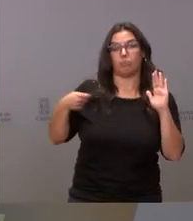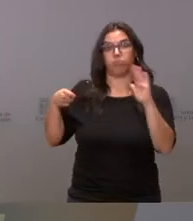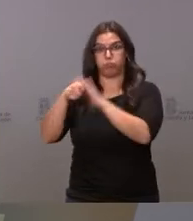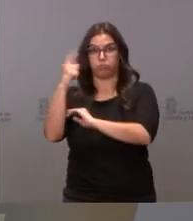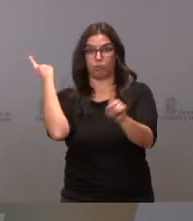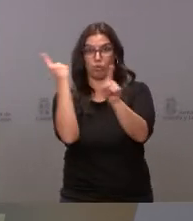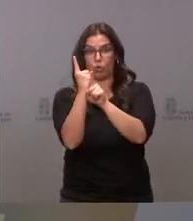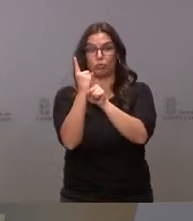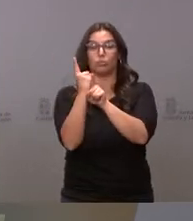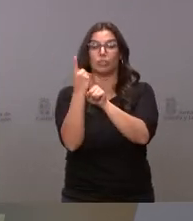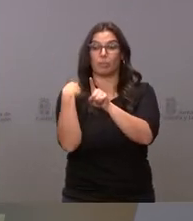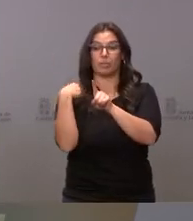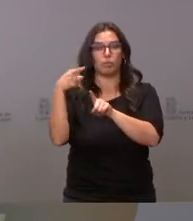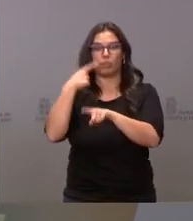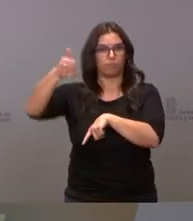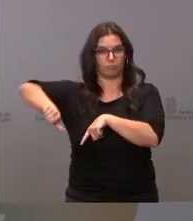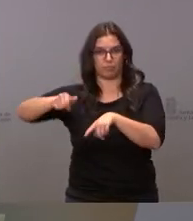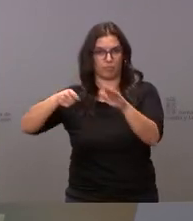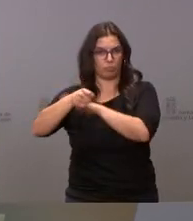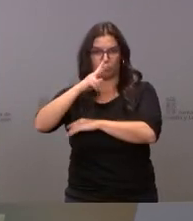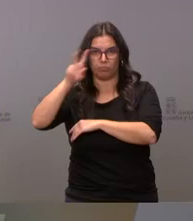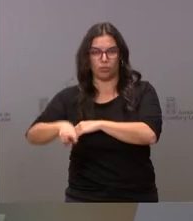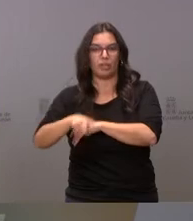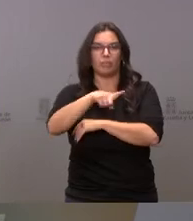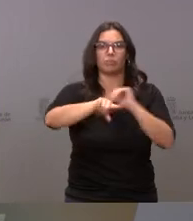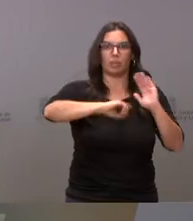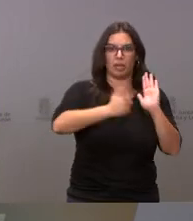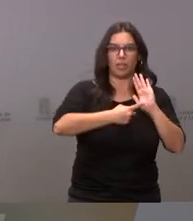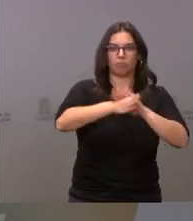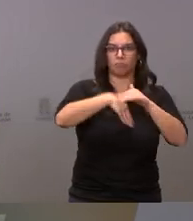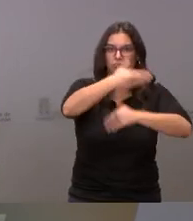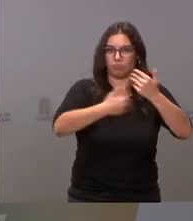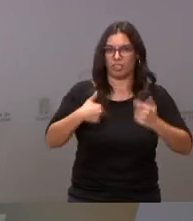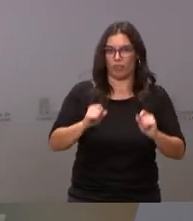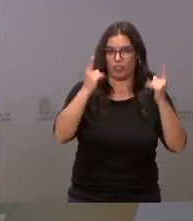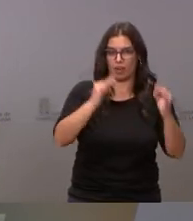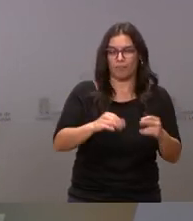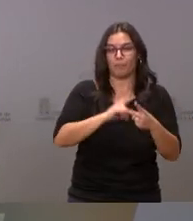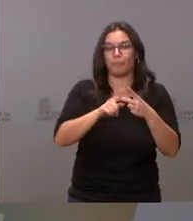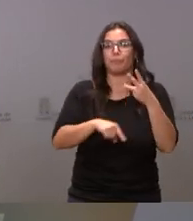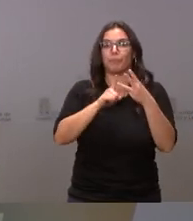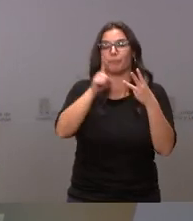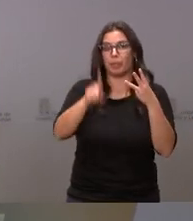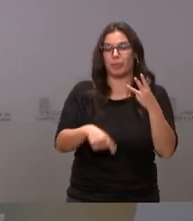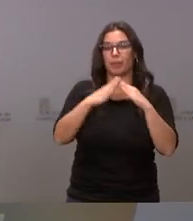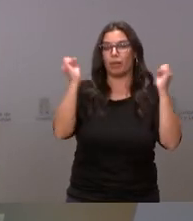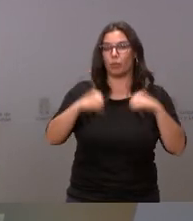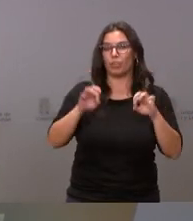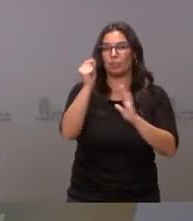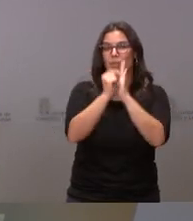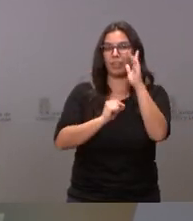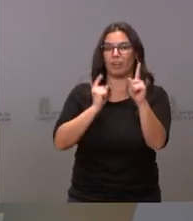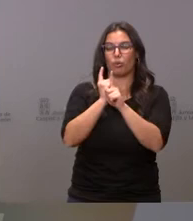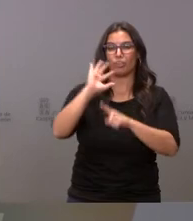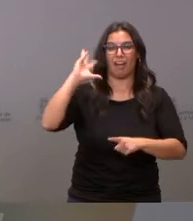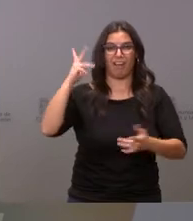contra el acuerdo que aprobó esta estrategia. Por lo tanto, ya queda firme. Está también ese acuerdo de medidas contra el cambio